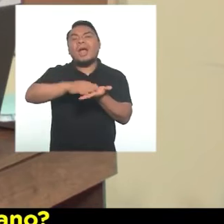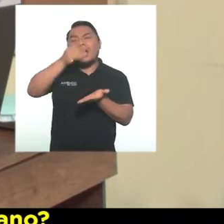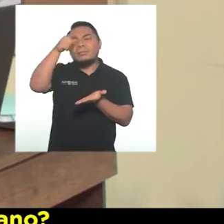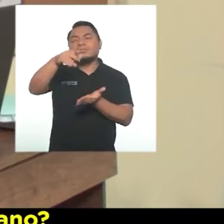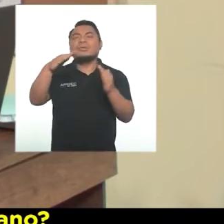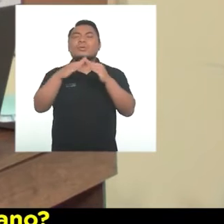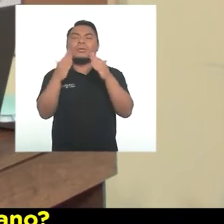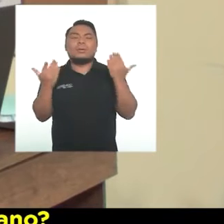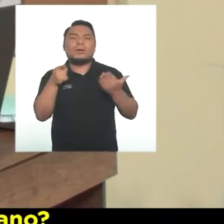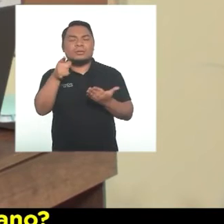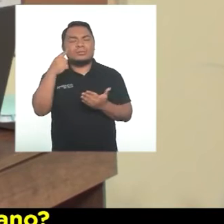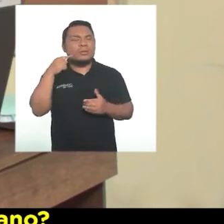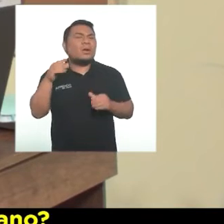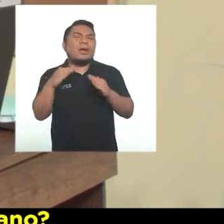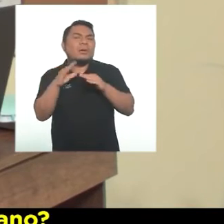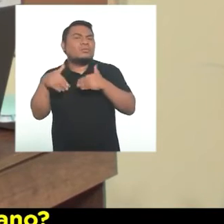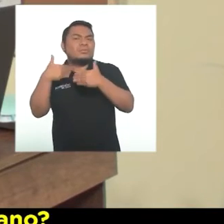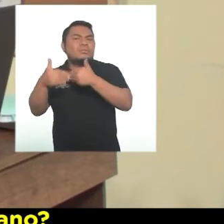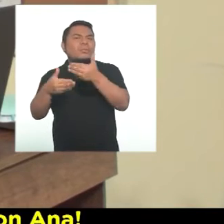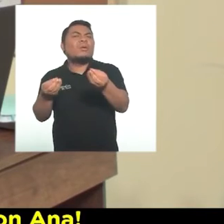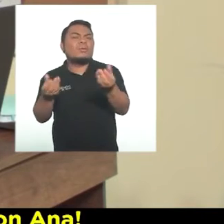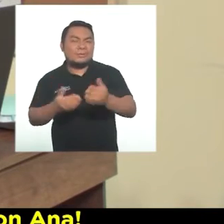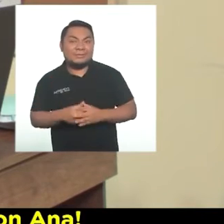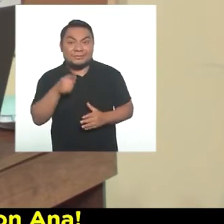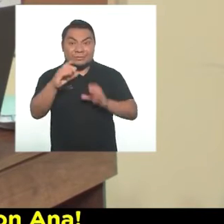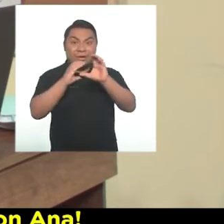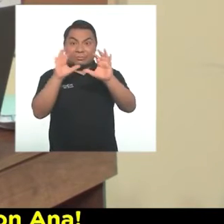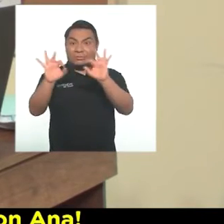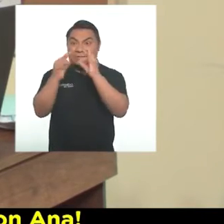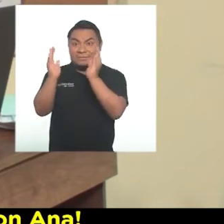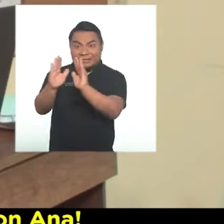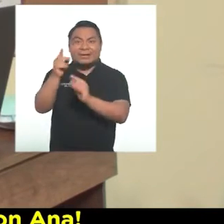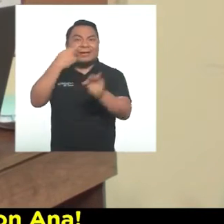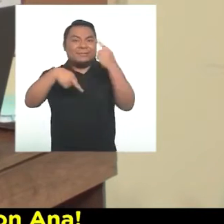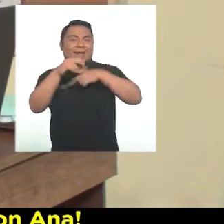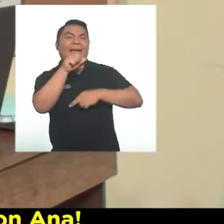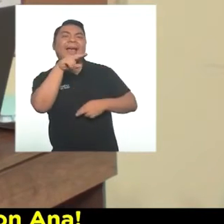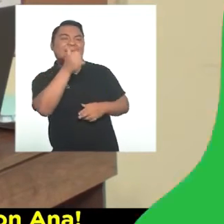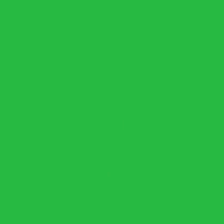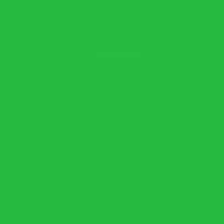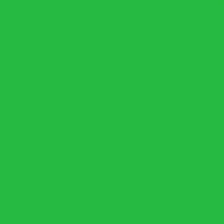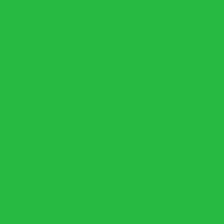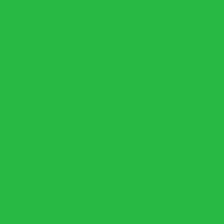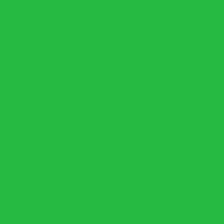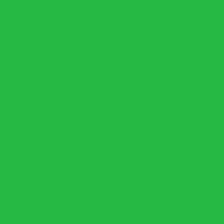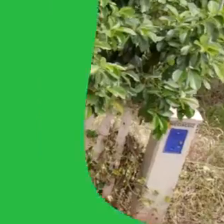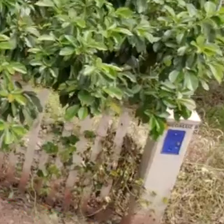aprenden en casa desde lo cotidiano? Mientras lo conversan en casa, volvemos con Ana.